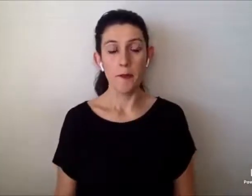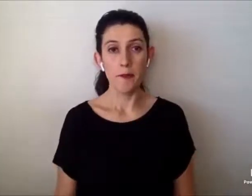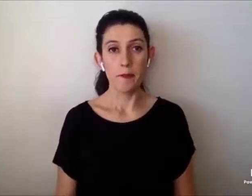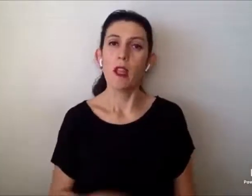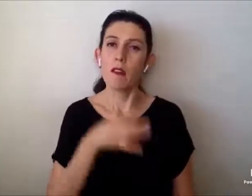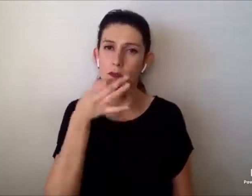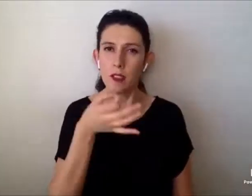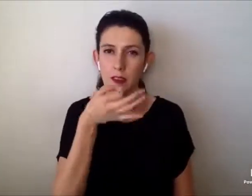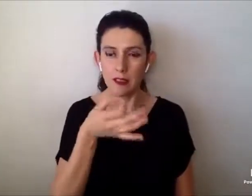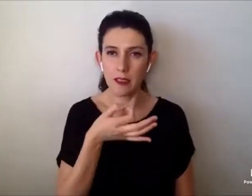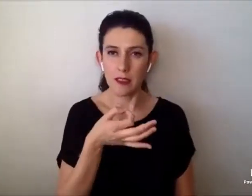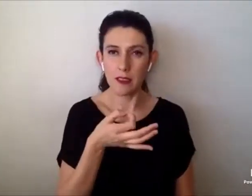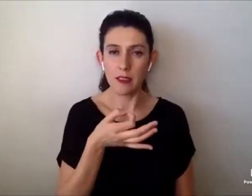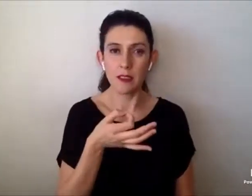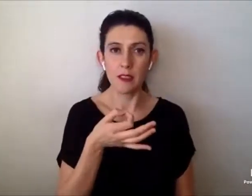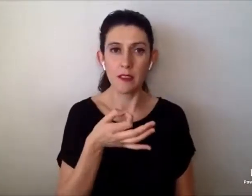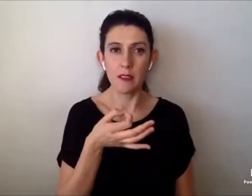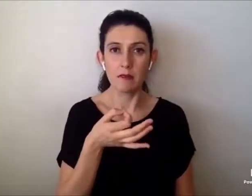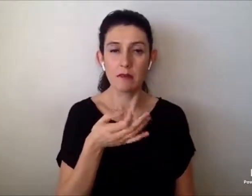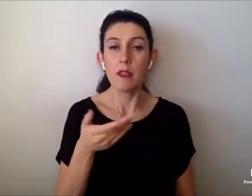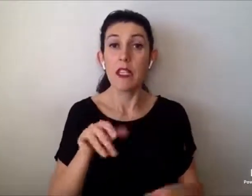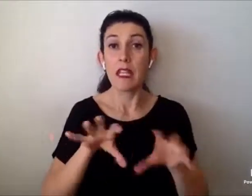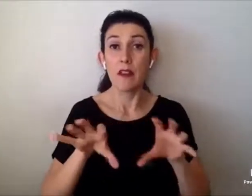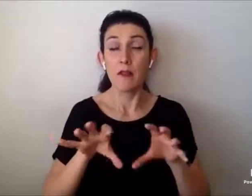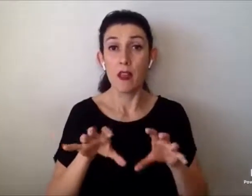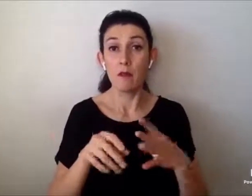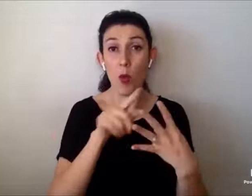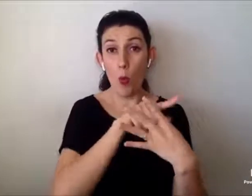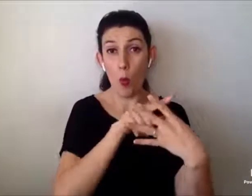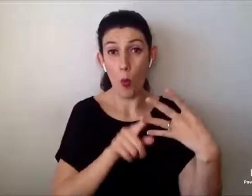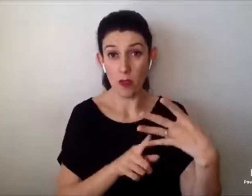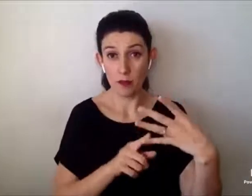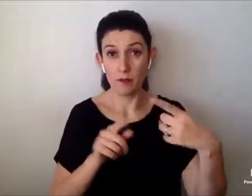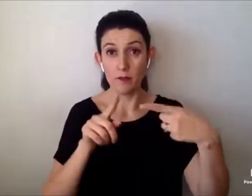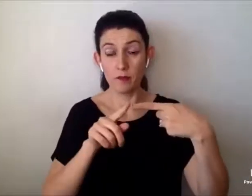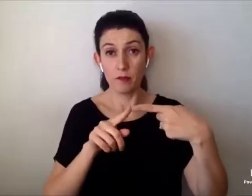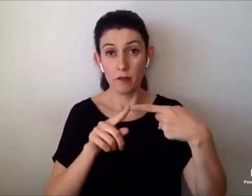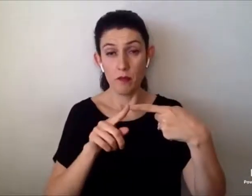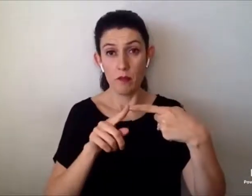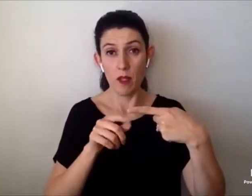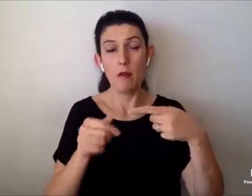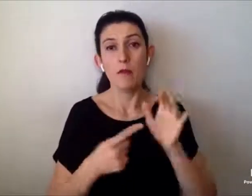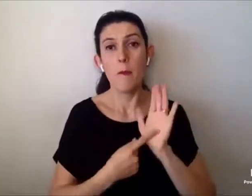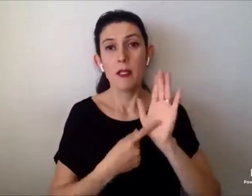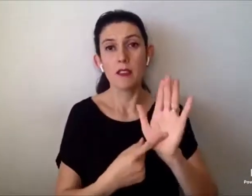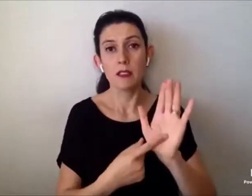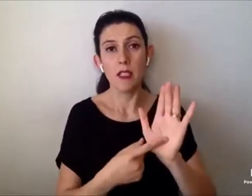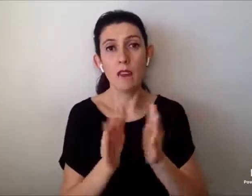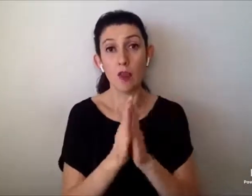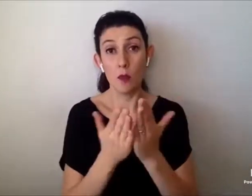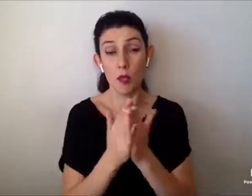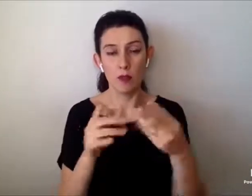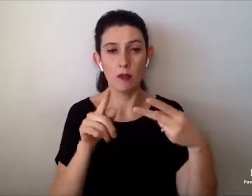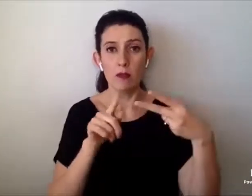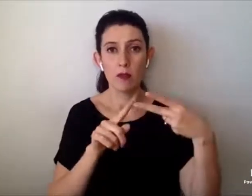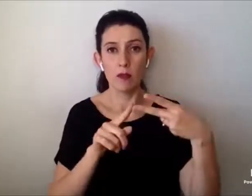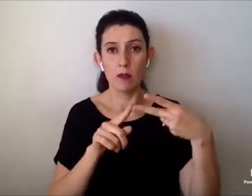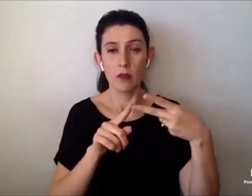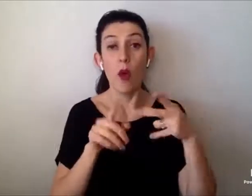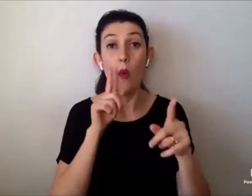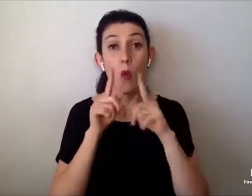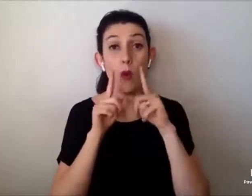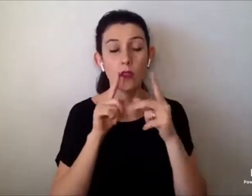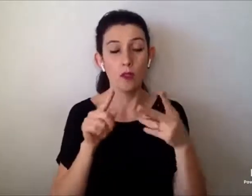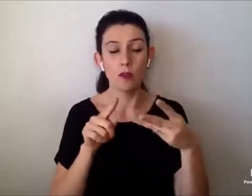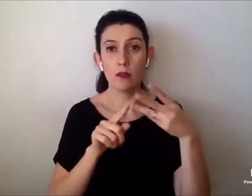webinar va a tener cuatro partes. Se va a presentar la guía, después se van a presentar los cuentos, las actividades